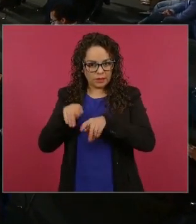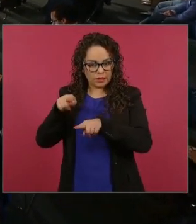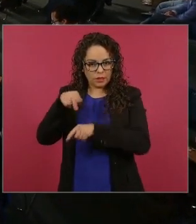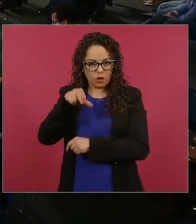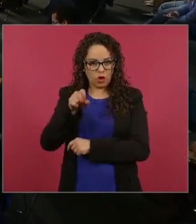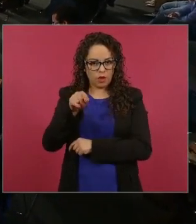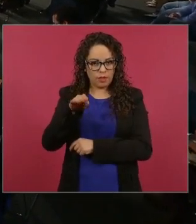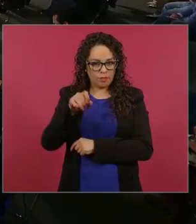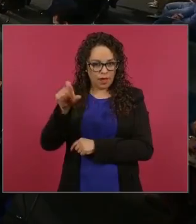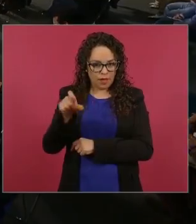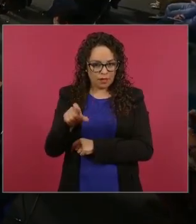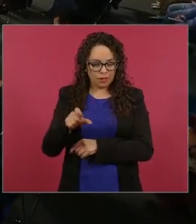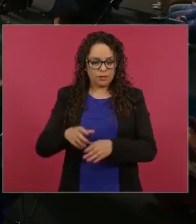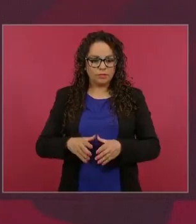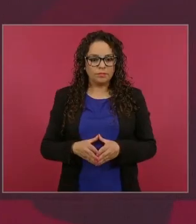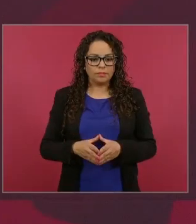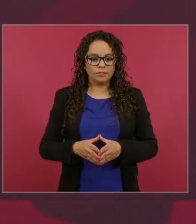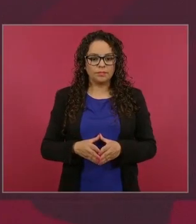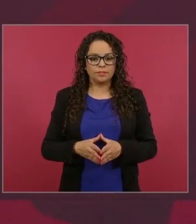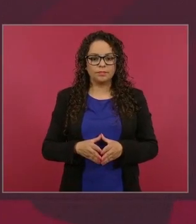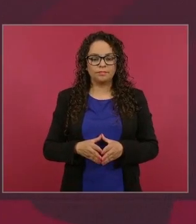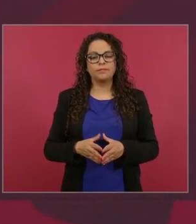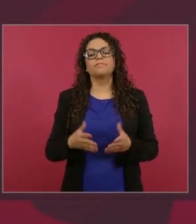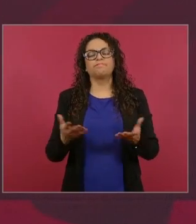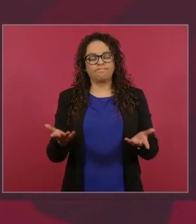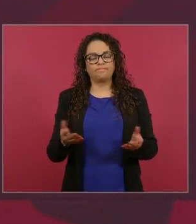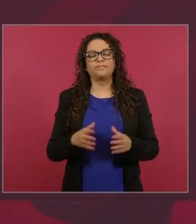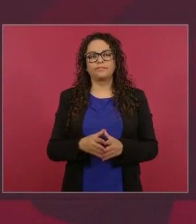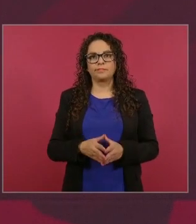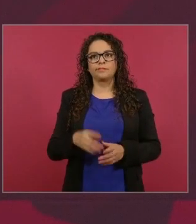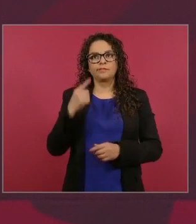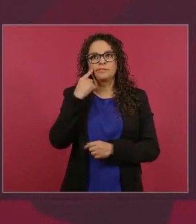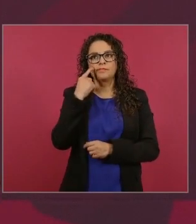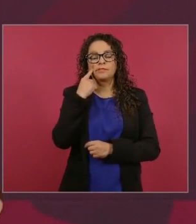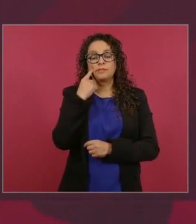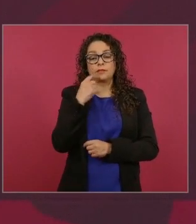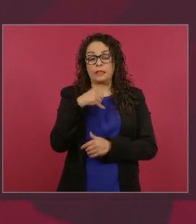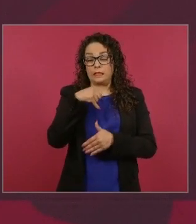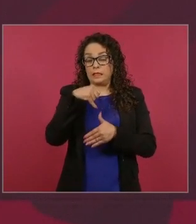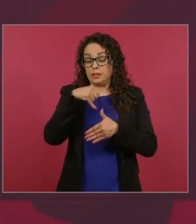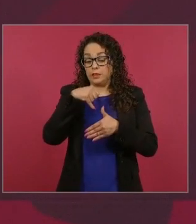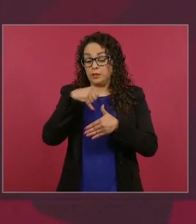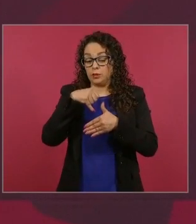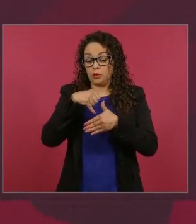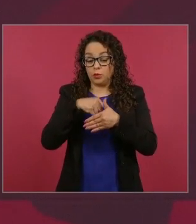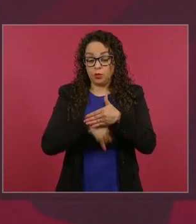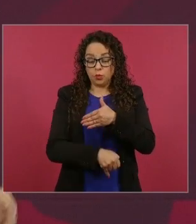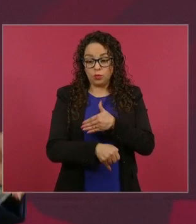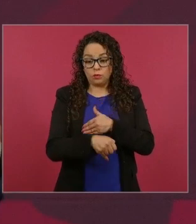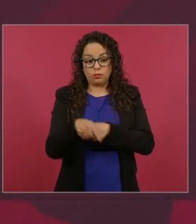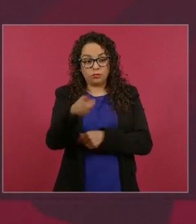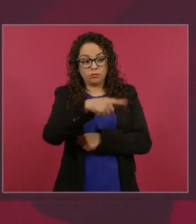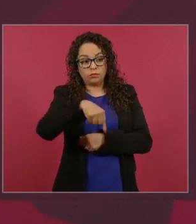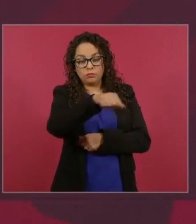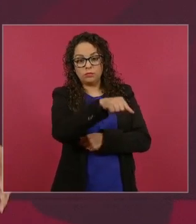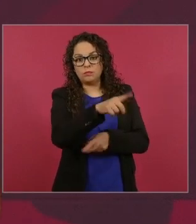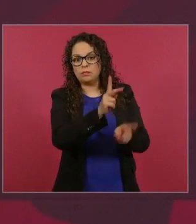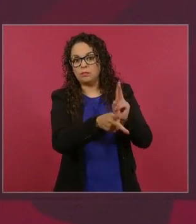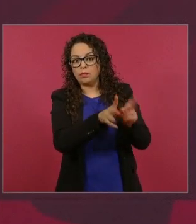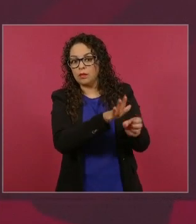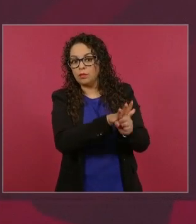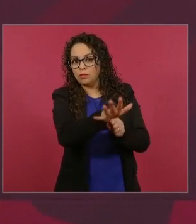no conozco los detalles, pero sé que ya se llegó a un acuerdo